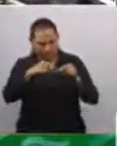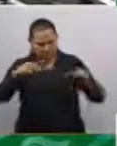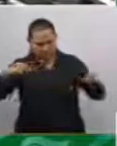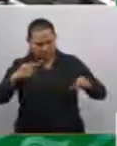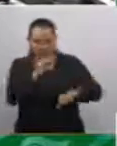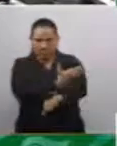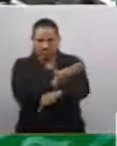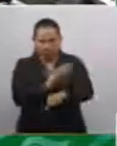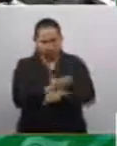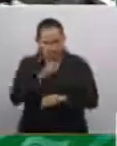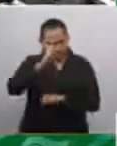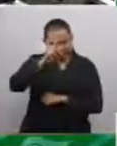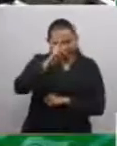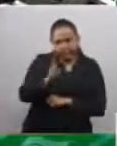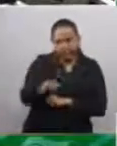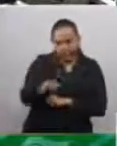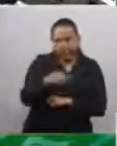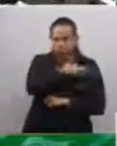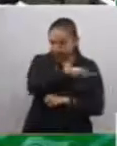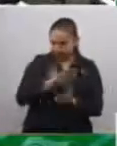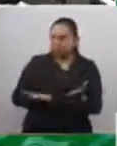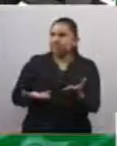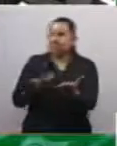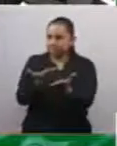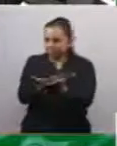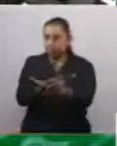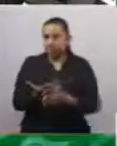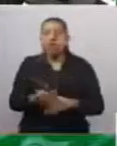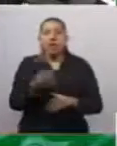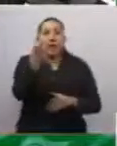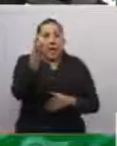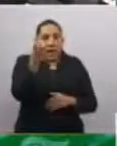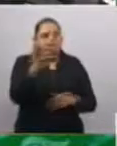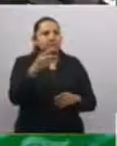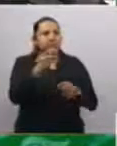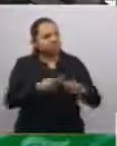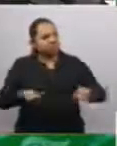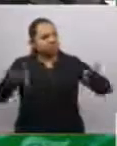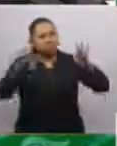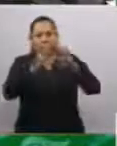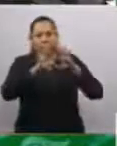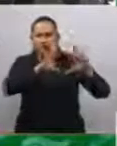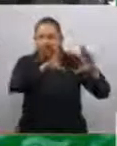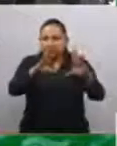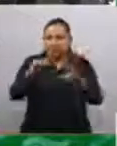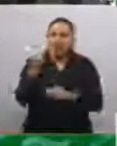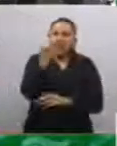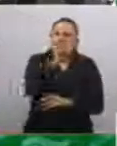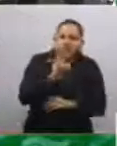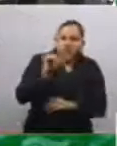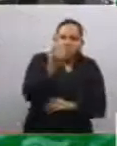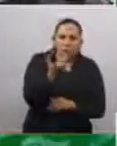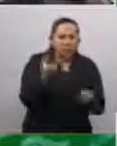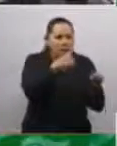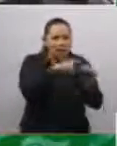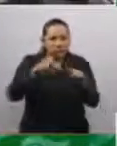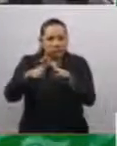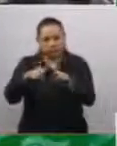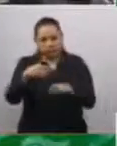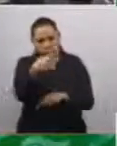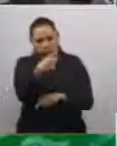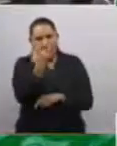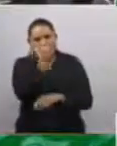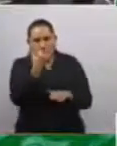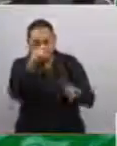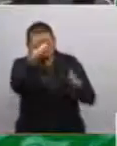las enseñanzas de las primeras letras y de todos los idiomas y el establecimiento del bachillerato en filosofía,